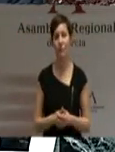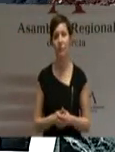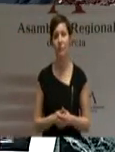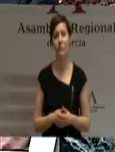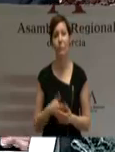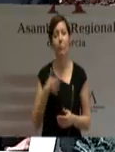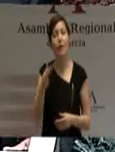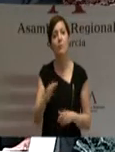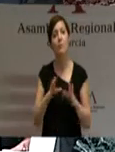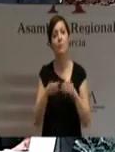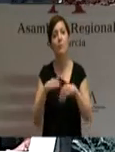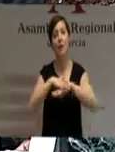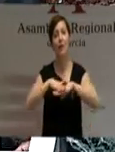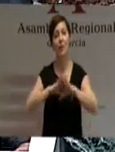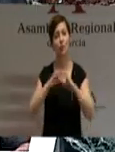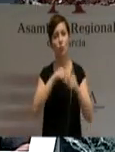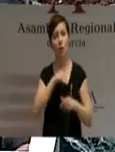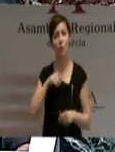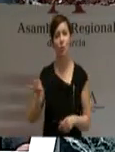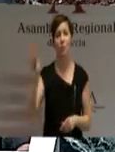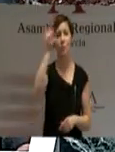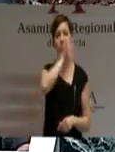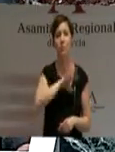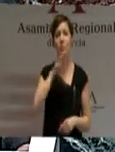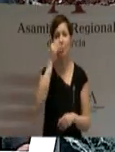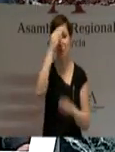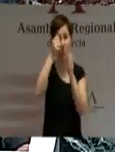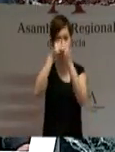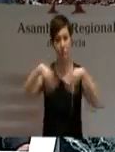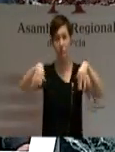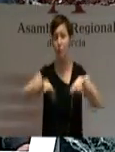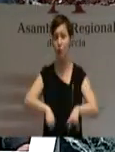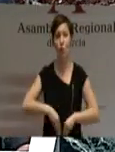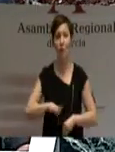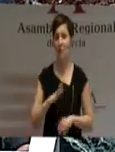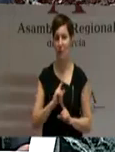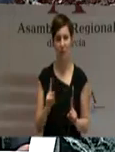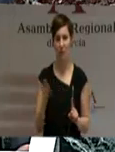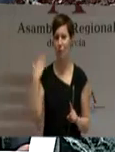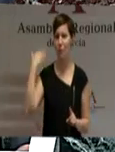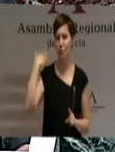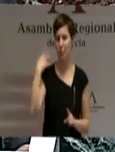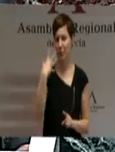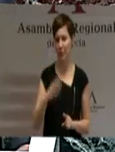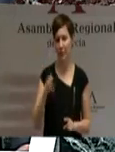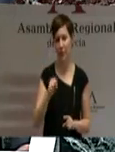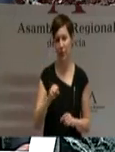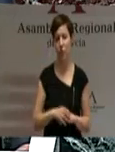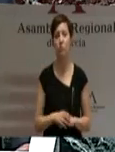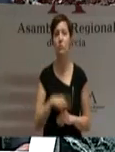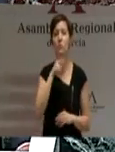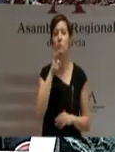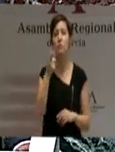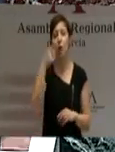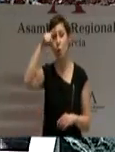autoritarios nunca admitieron, como ahora en España, la descentralización de los poderes. De otra parte, no valorar las diferentes